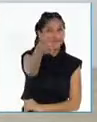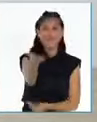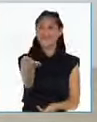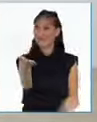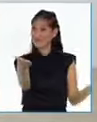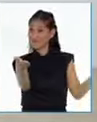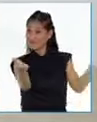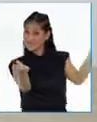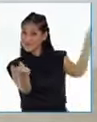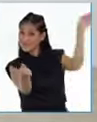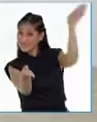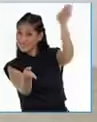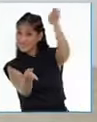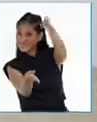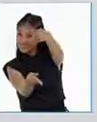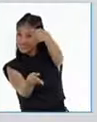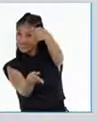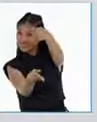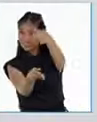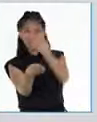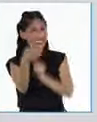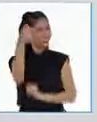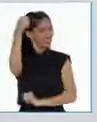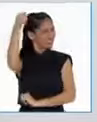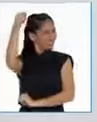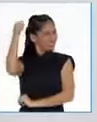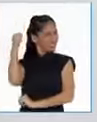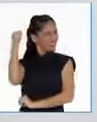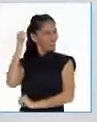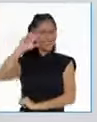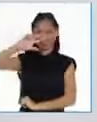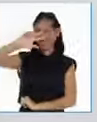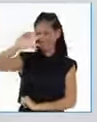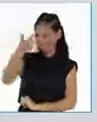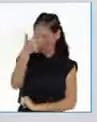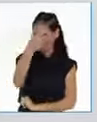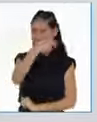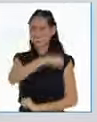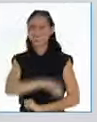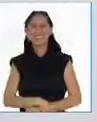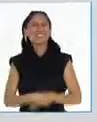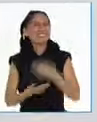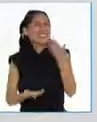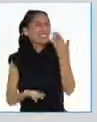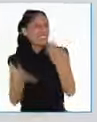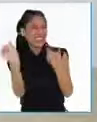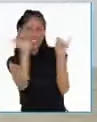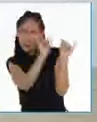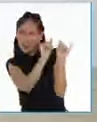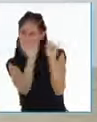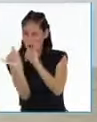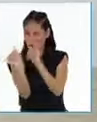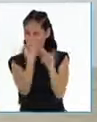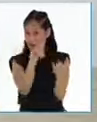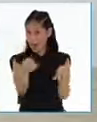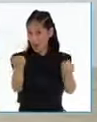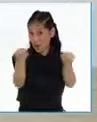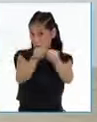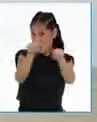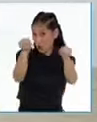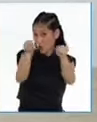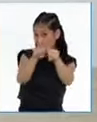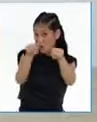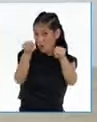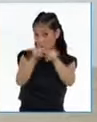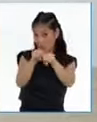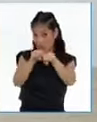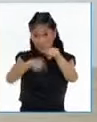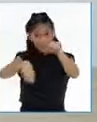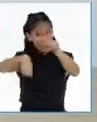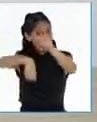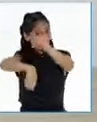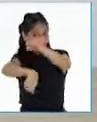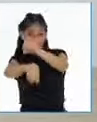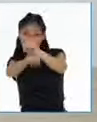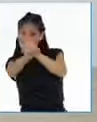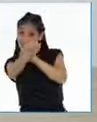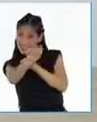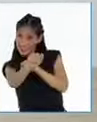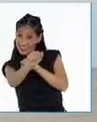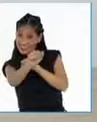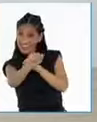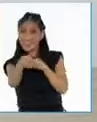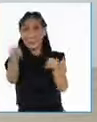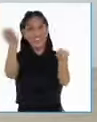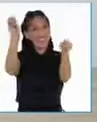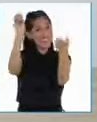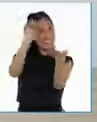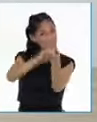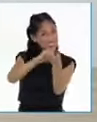luego dedo arriba atrás. ¡Tercera parte! Igual con los pies. Pie cruzado derecho, luego pie